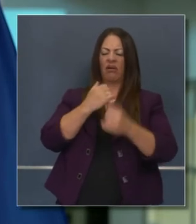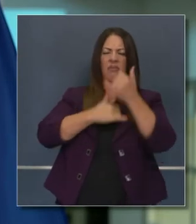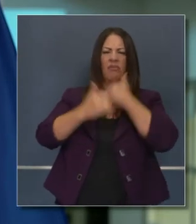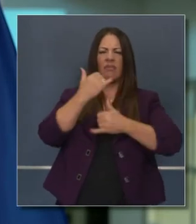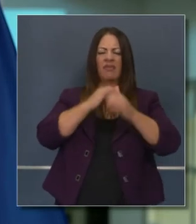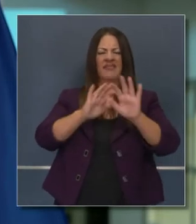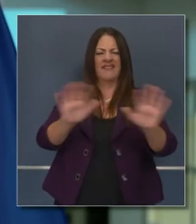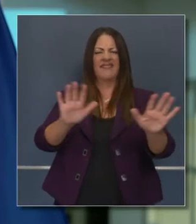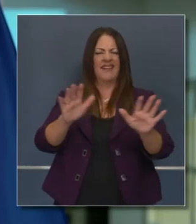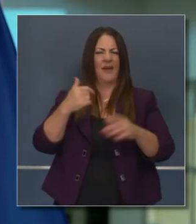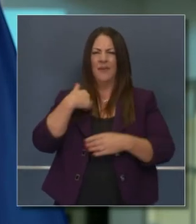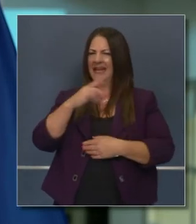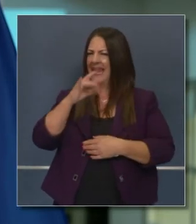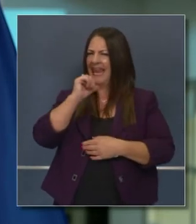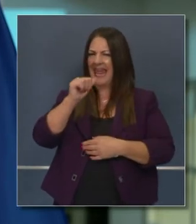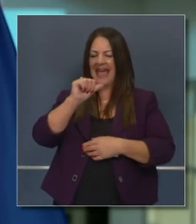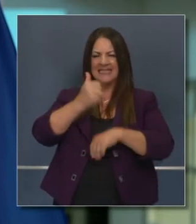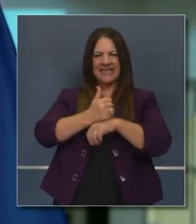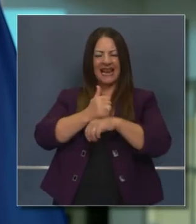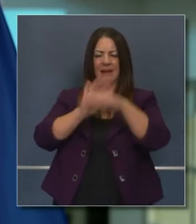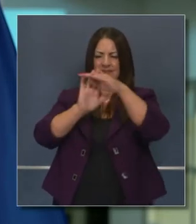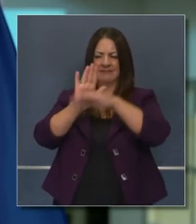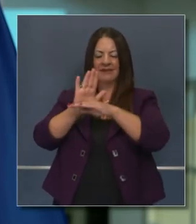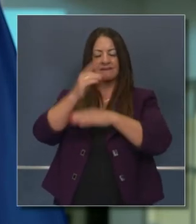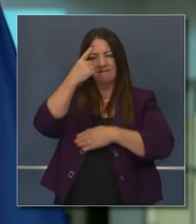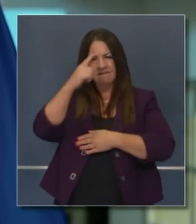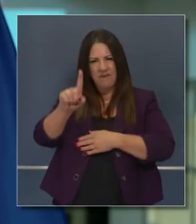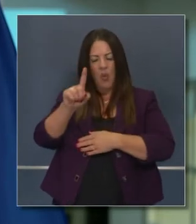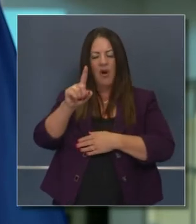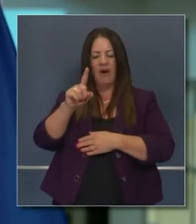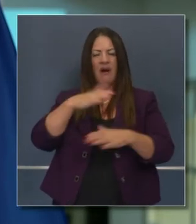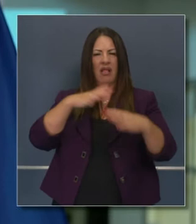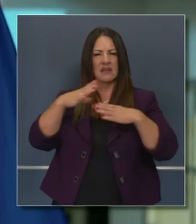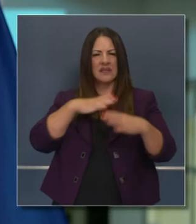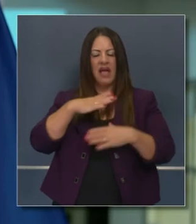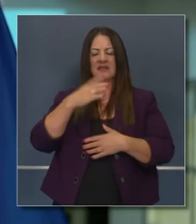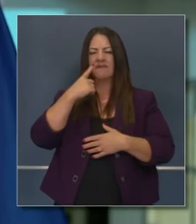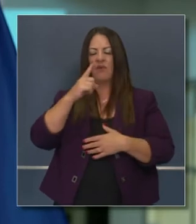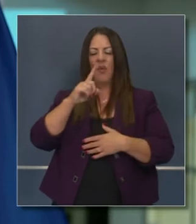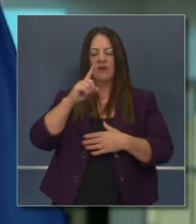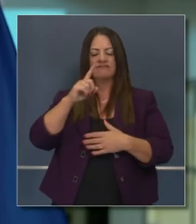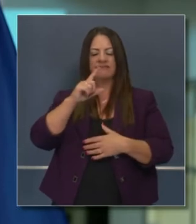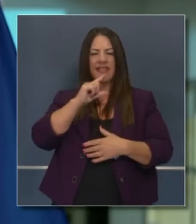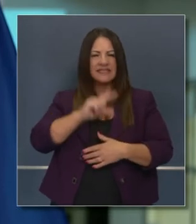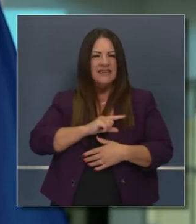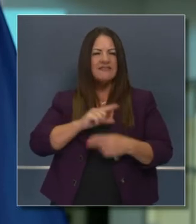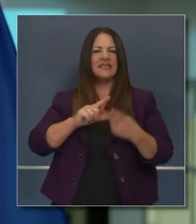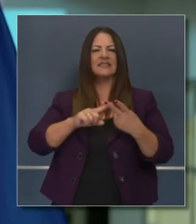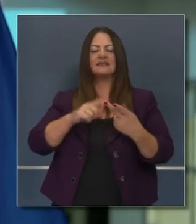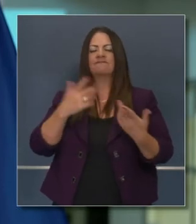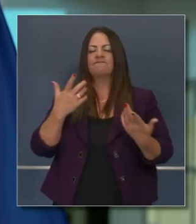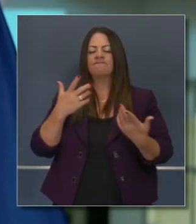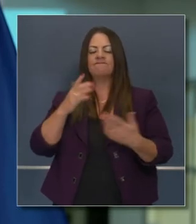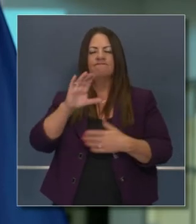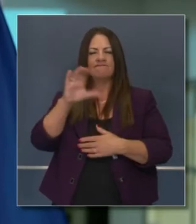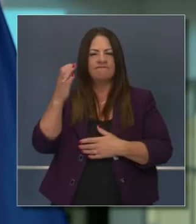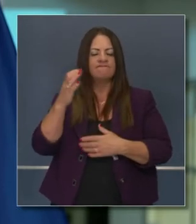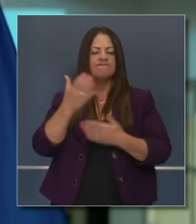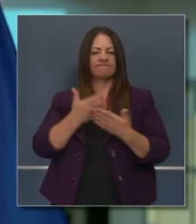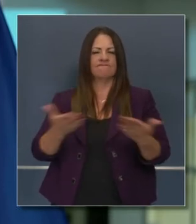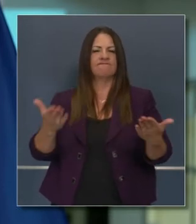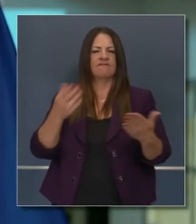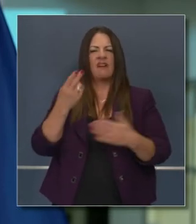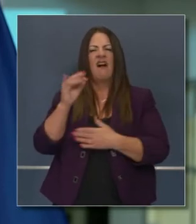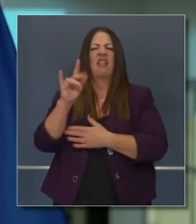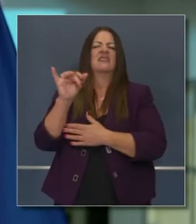otras con pautas. No hemos emitido pautas del Día de Acción de Gracias o formalmente para el Día de